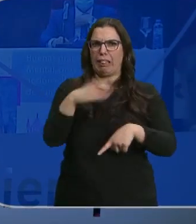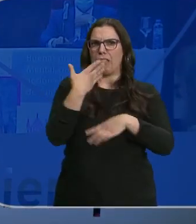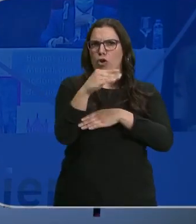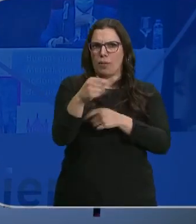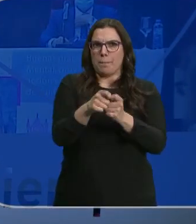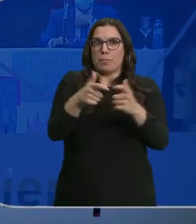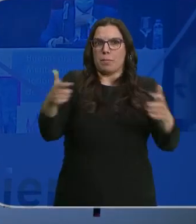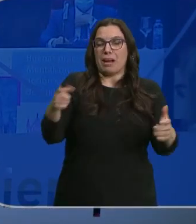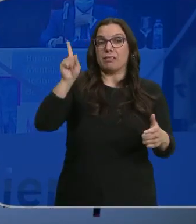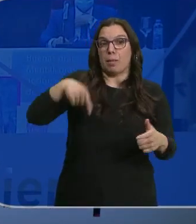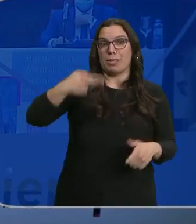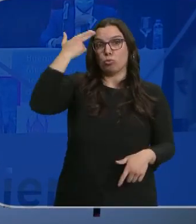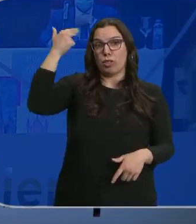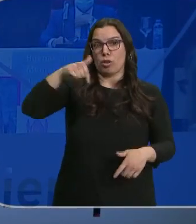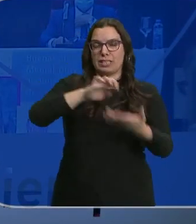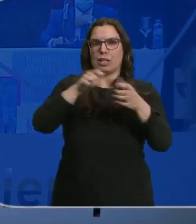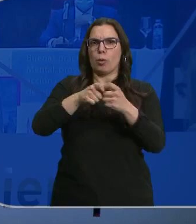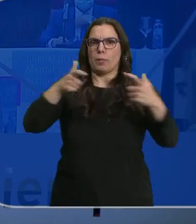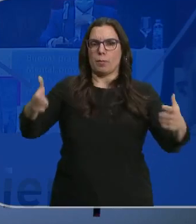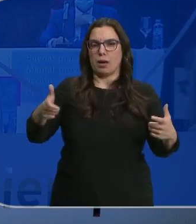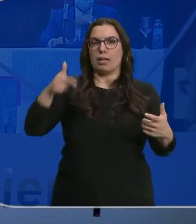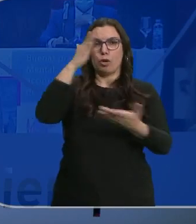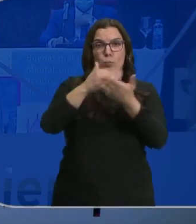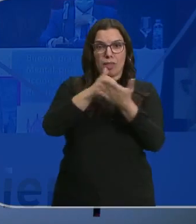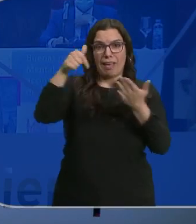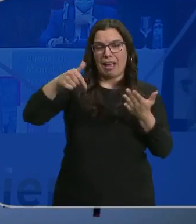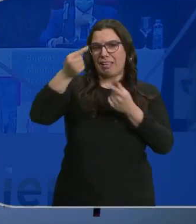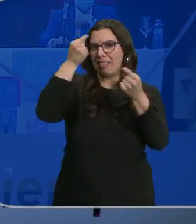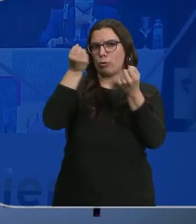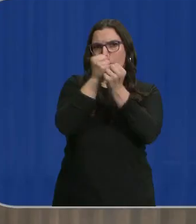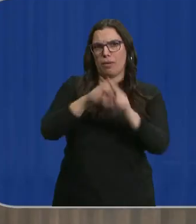y también del número de suicidios en Castilla y León. La comunidad con peores datos.